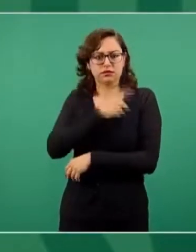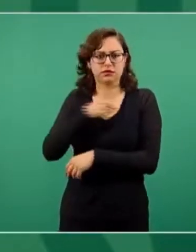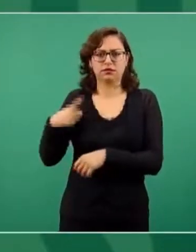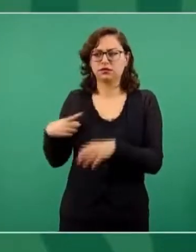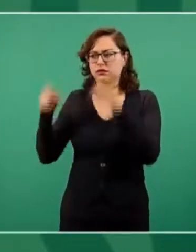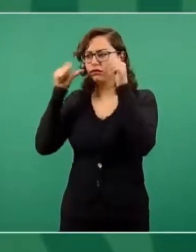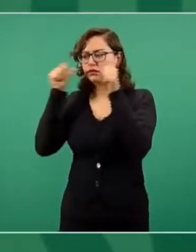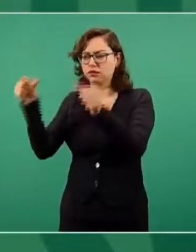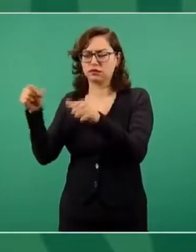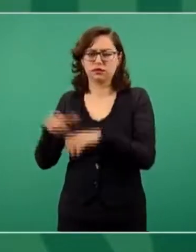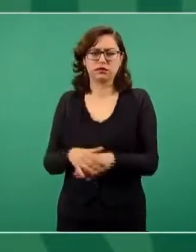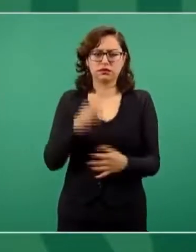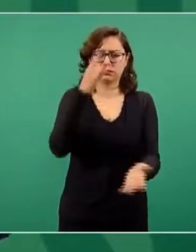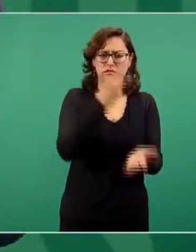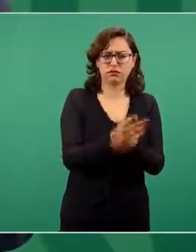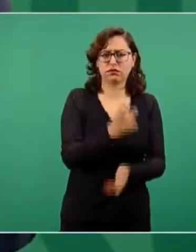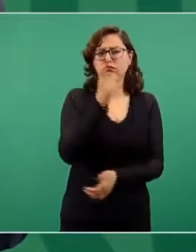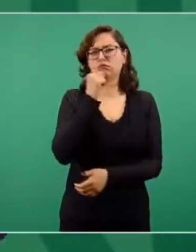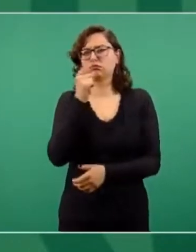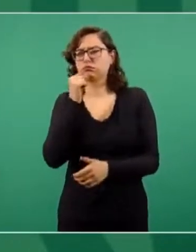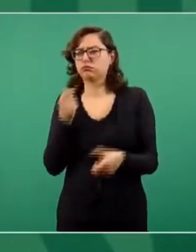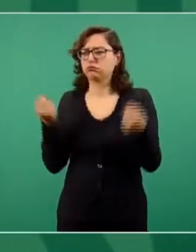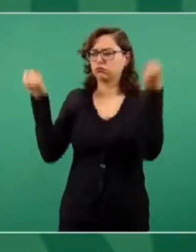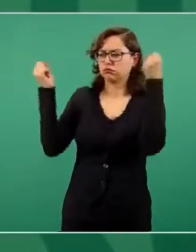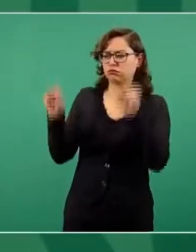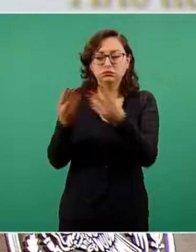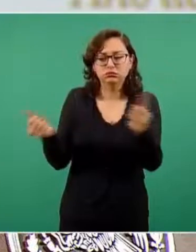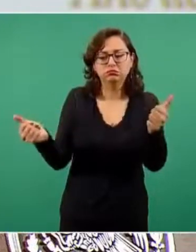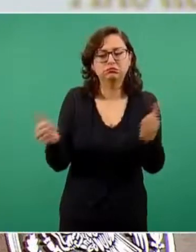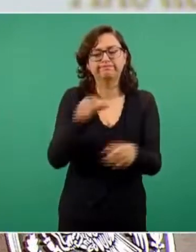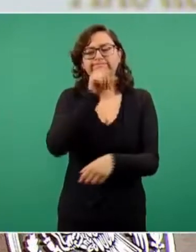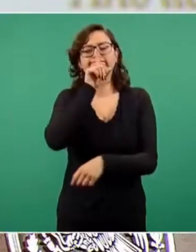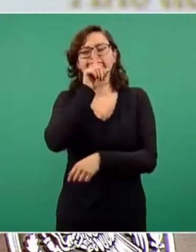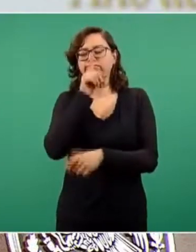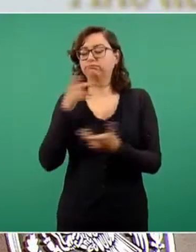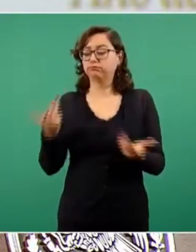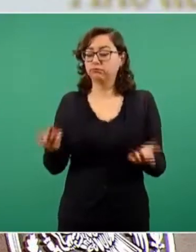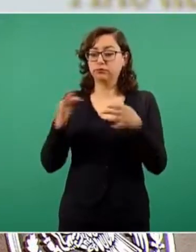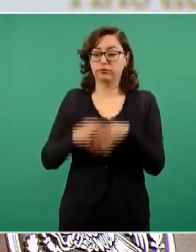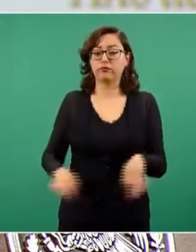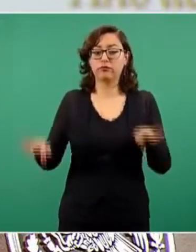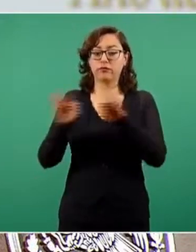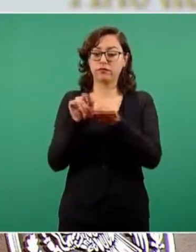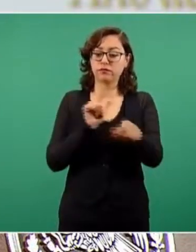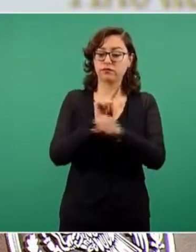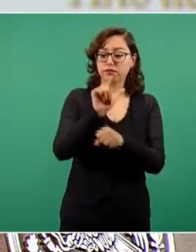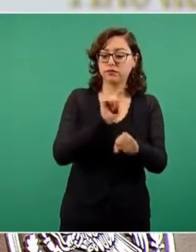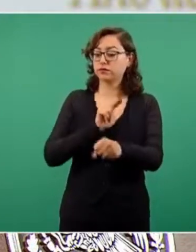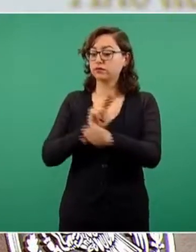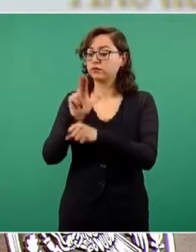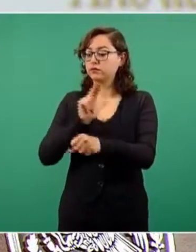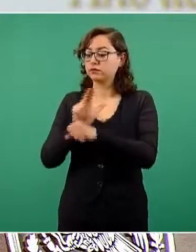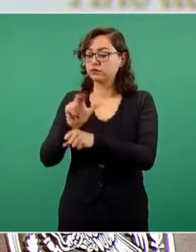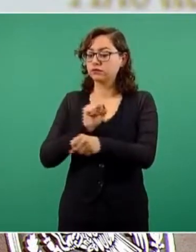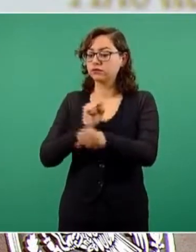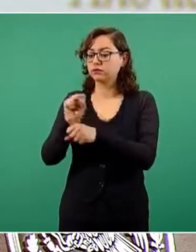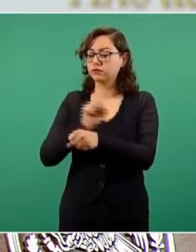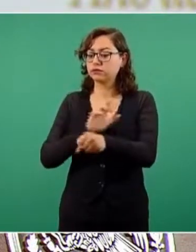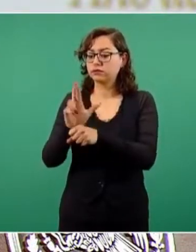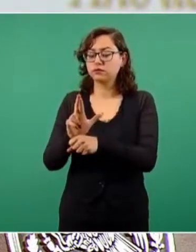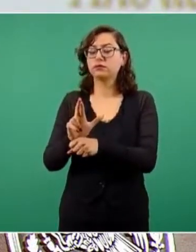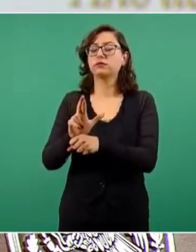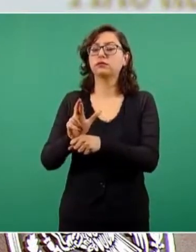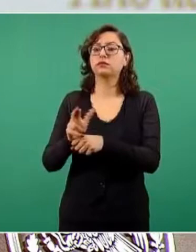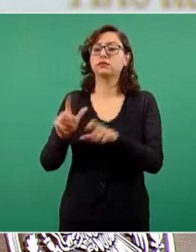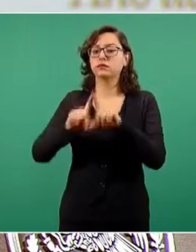hay que promover el desarrollo en Guatemala, en Honduras, en El Salvador, en el sur de